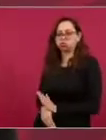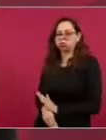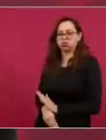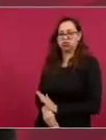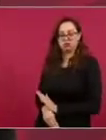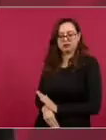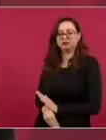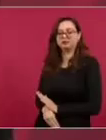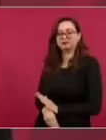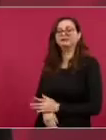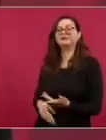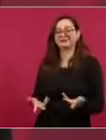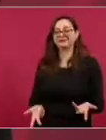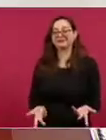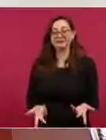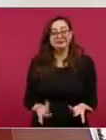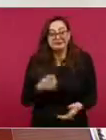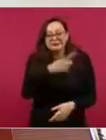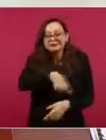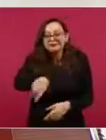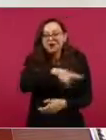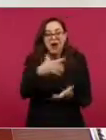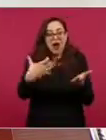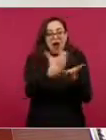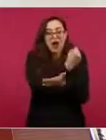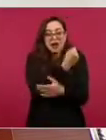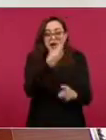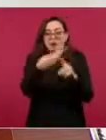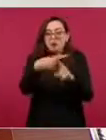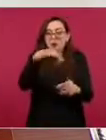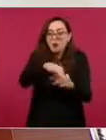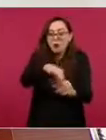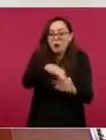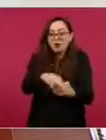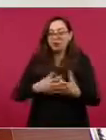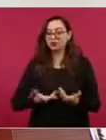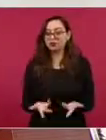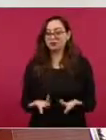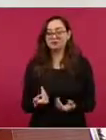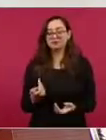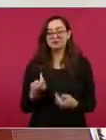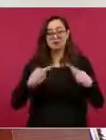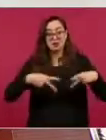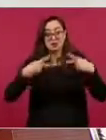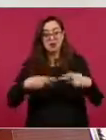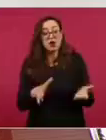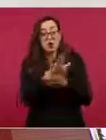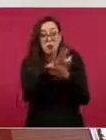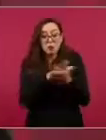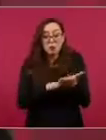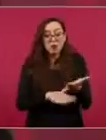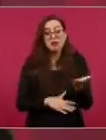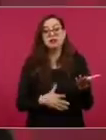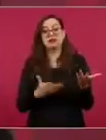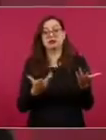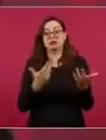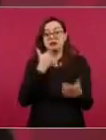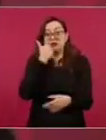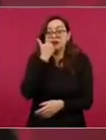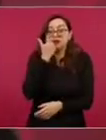si se trata de gente surgida del pueblo o que quiere